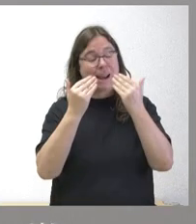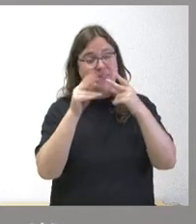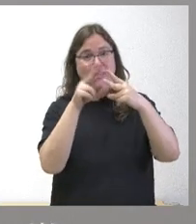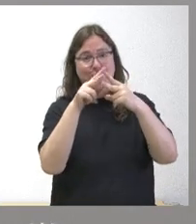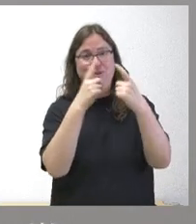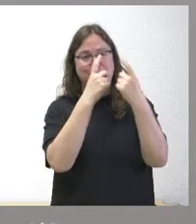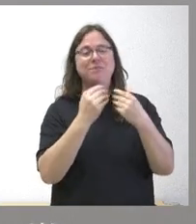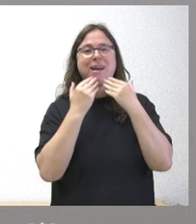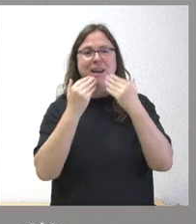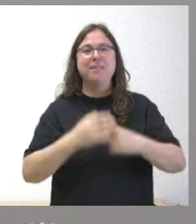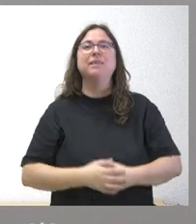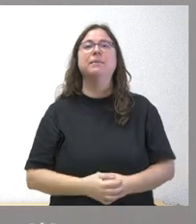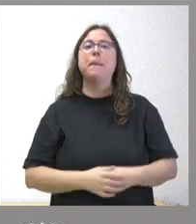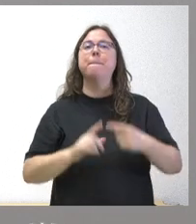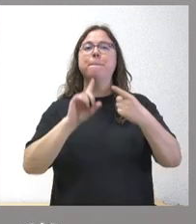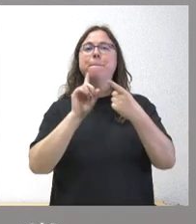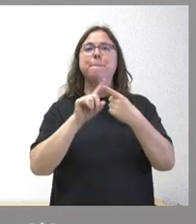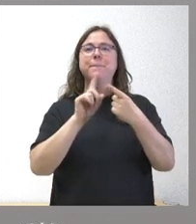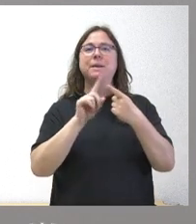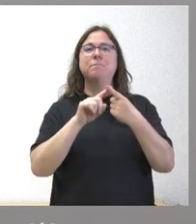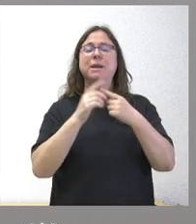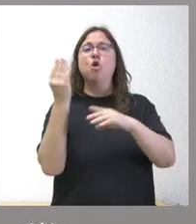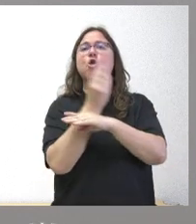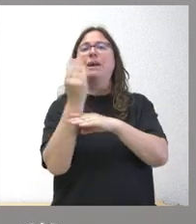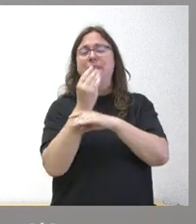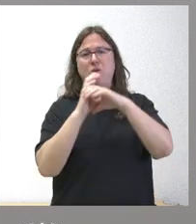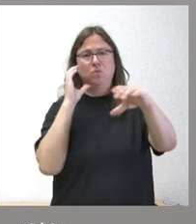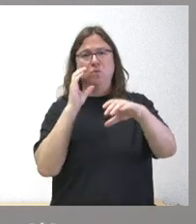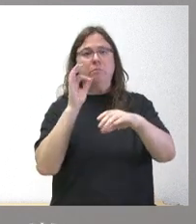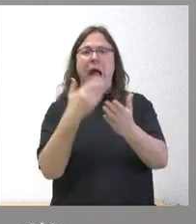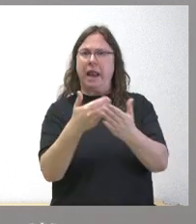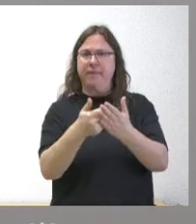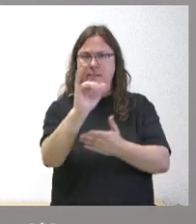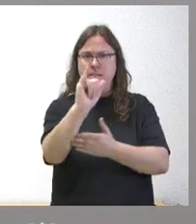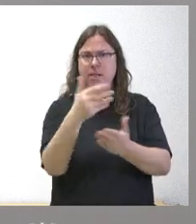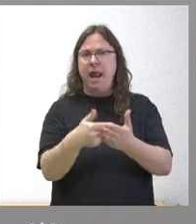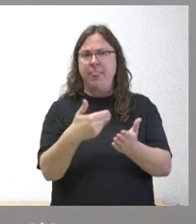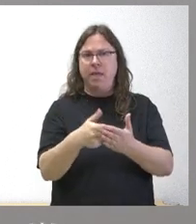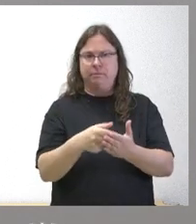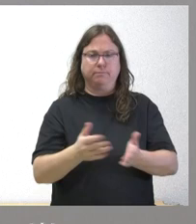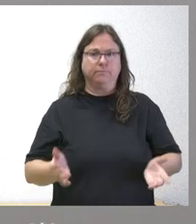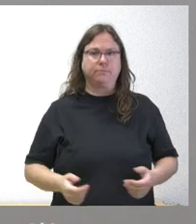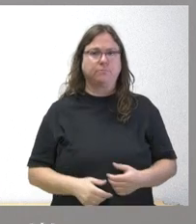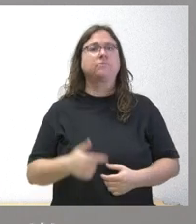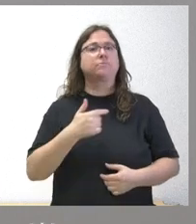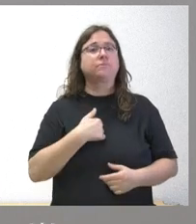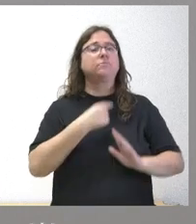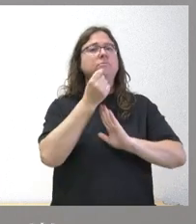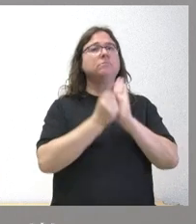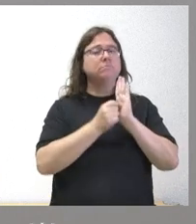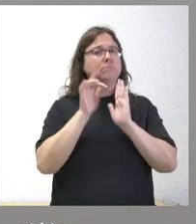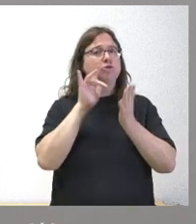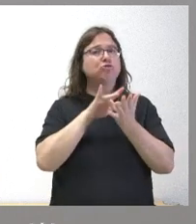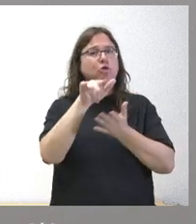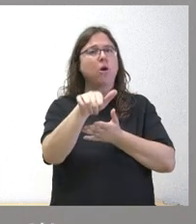preguntas en primer lugar en relación con la estación de autobuses efectivamente la estación de autobuses está en garantía nosotros lógicamente en medida que se produjo esta